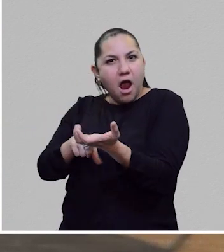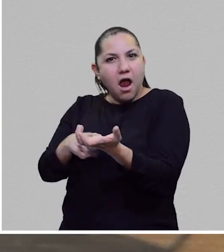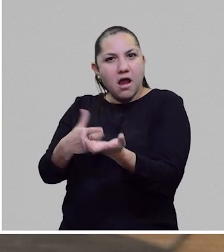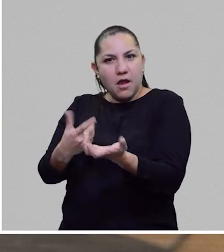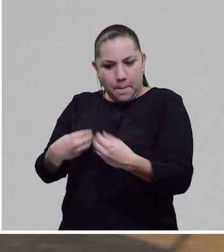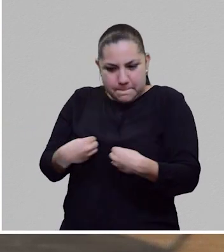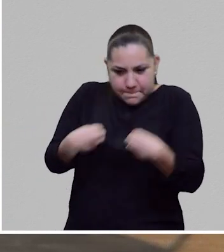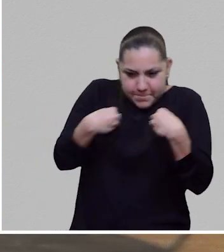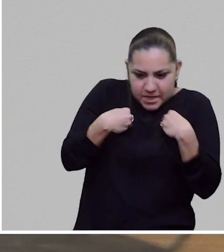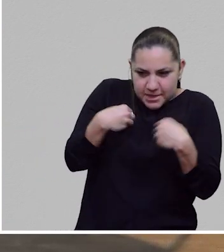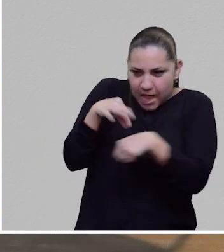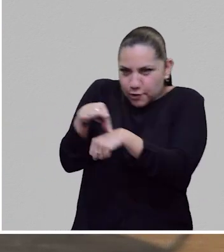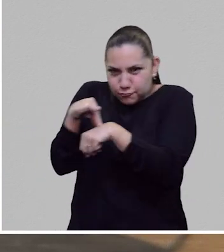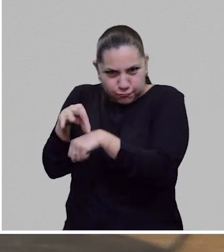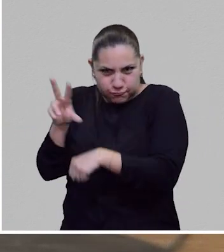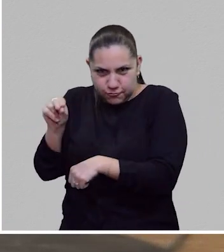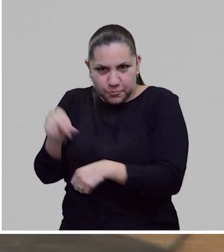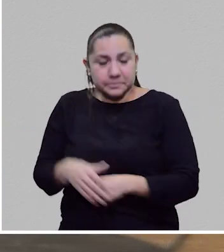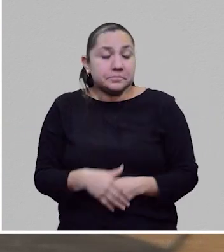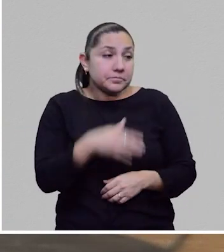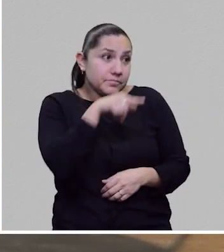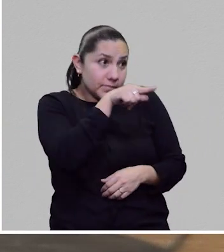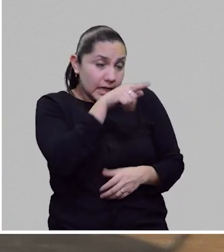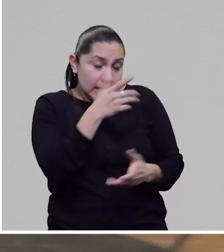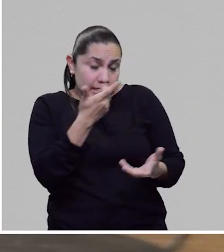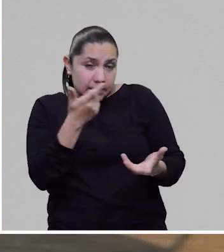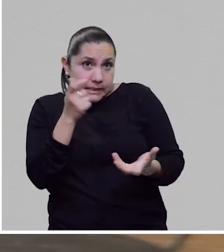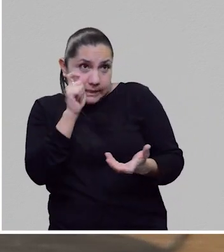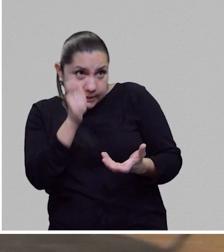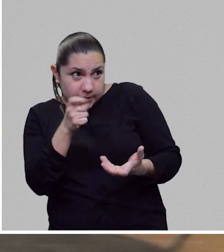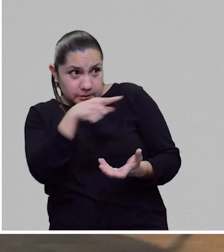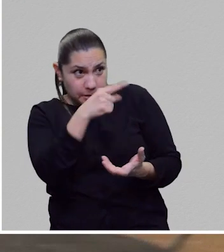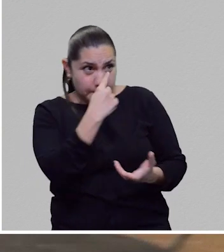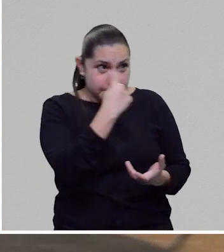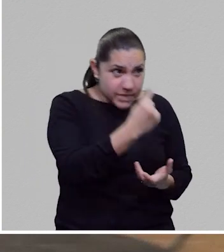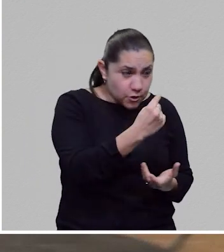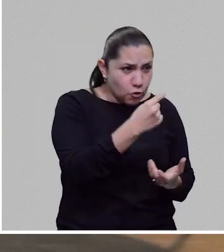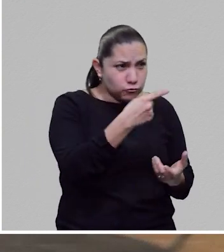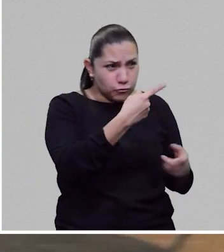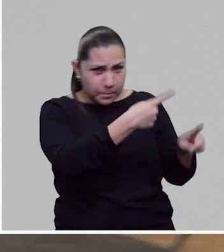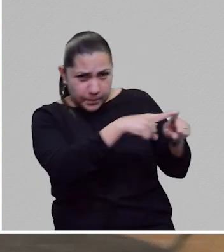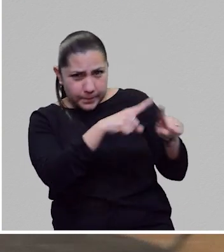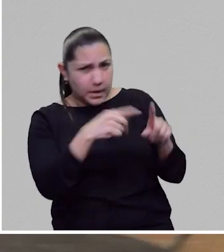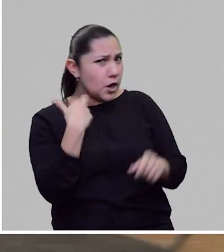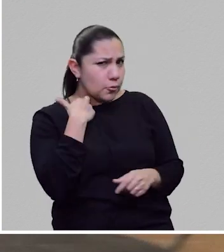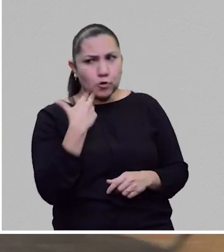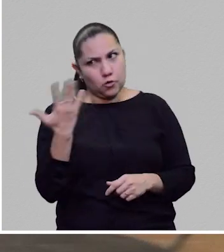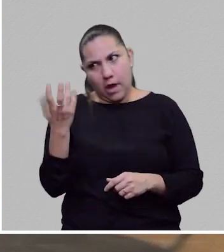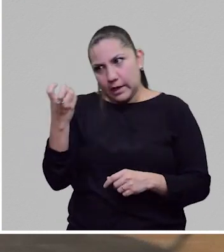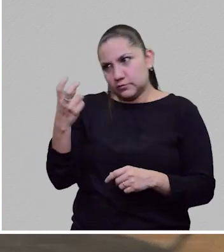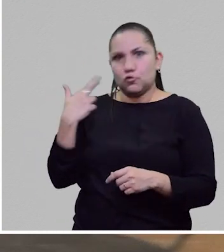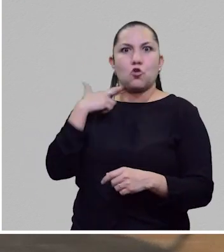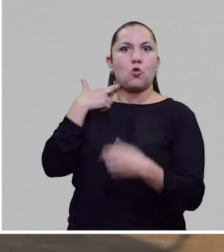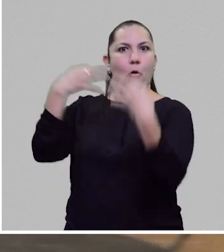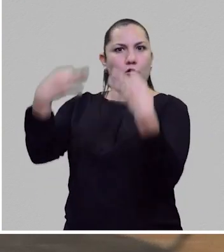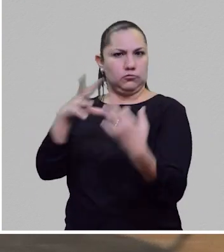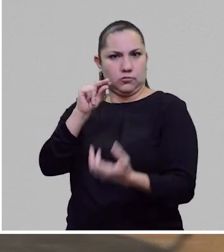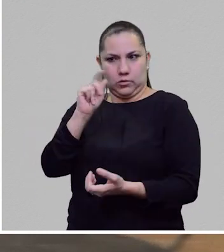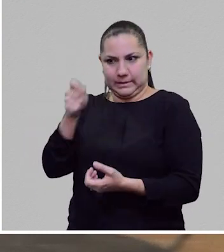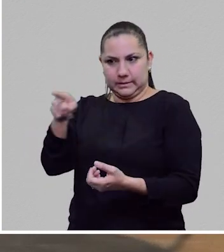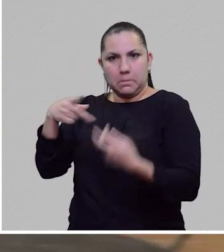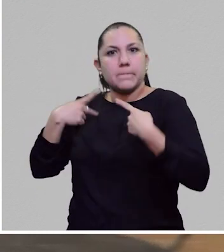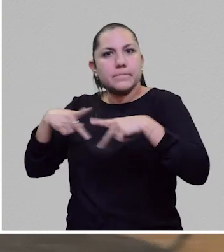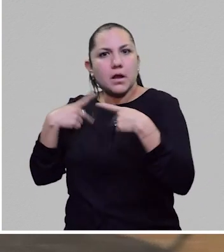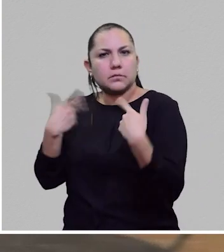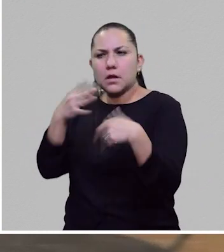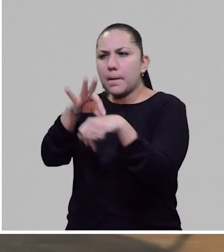además no son propiamente robots, como los entendemos. Sí, Pinocho no es. No, ni Frankenstein, y luego va a venir, luego va a venir el hombre de hojalata, el